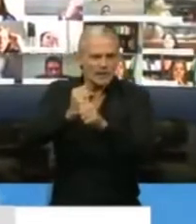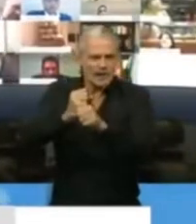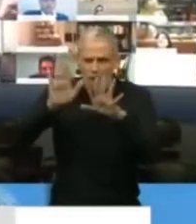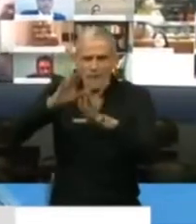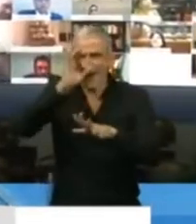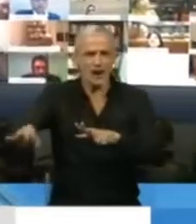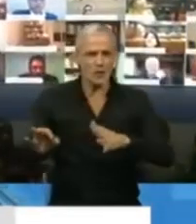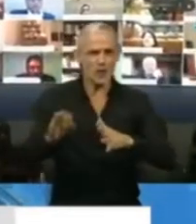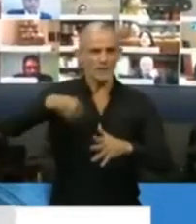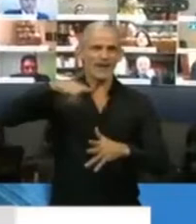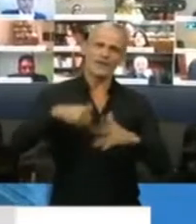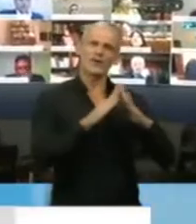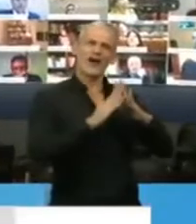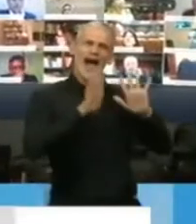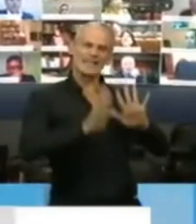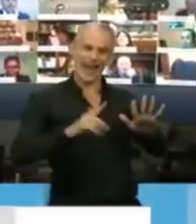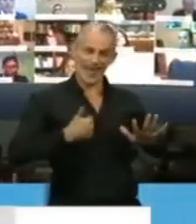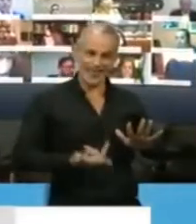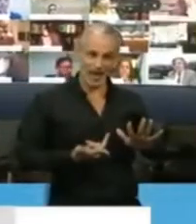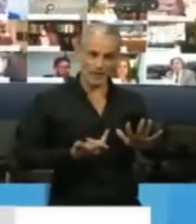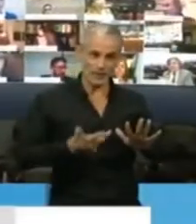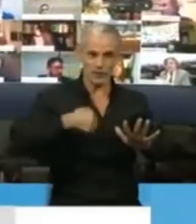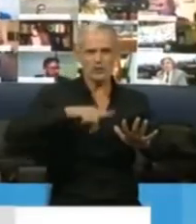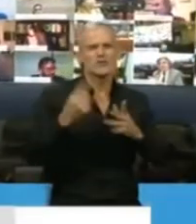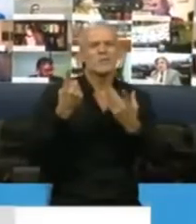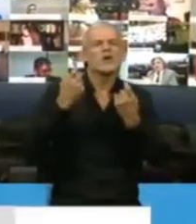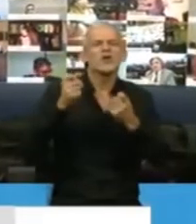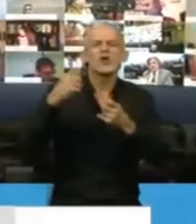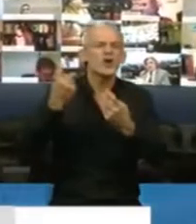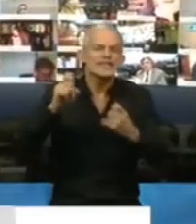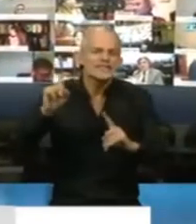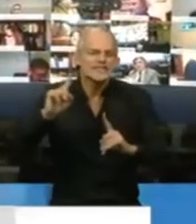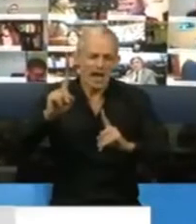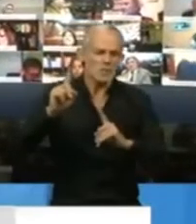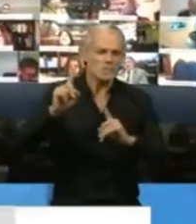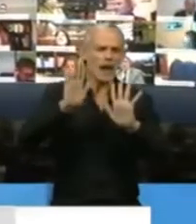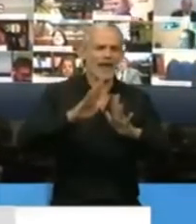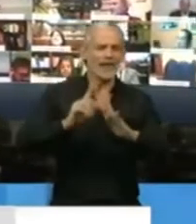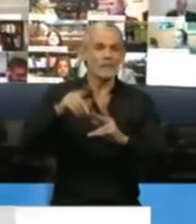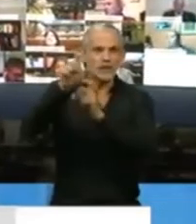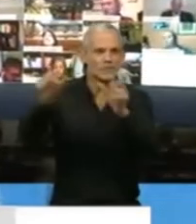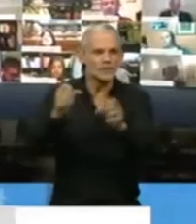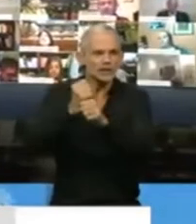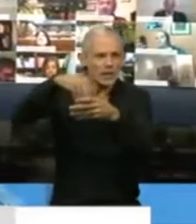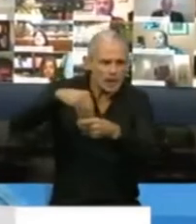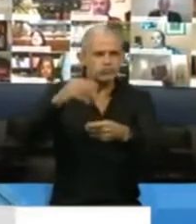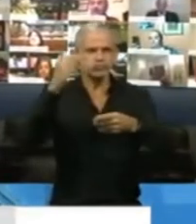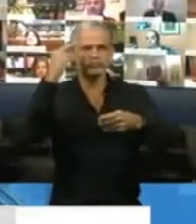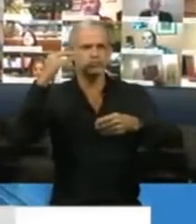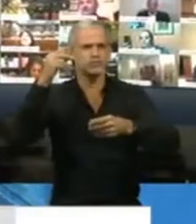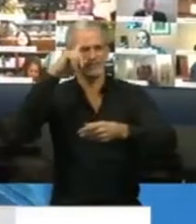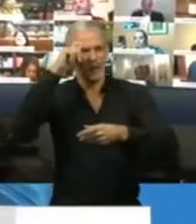pudiéramos quedarnos en casa, los que no eran esenciales. El personal de la salud pública y privada,